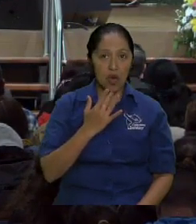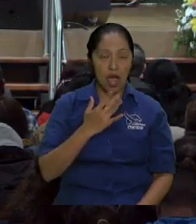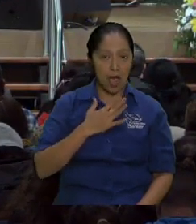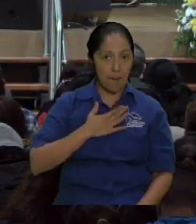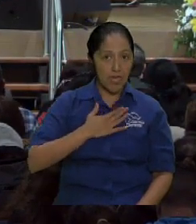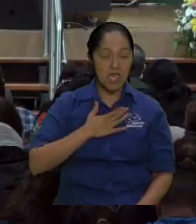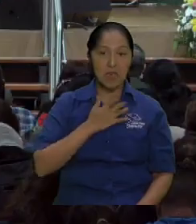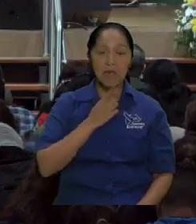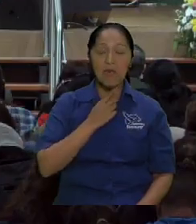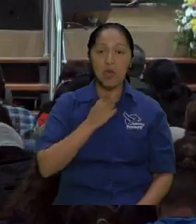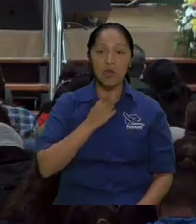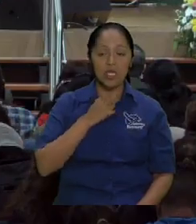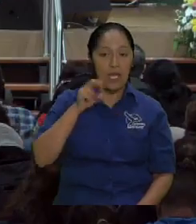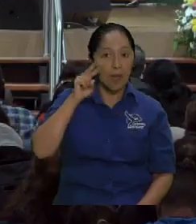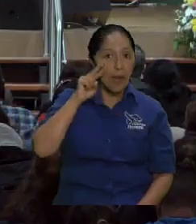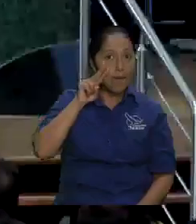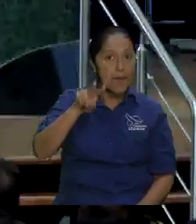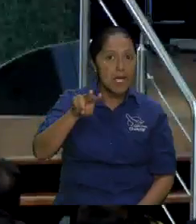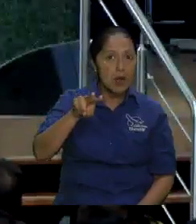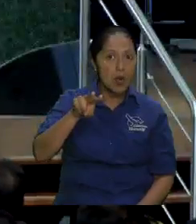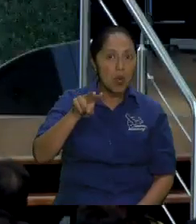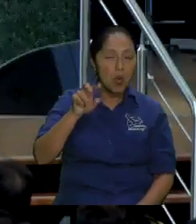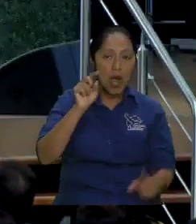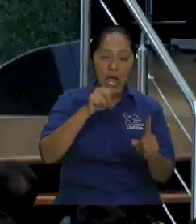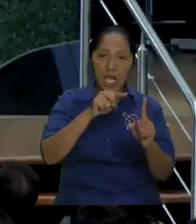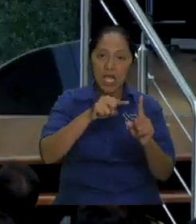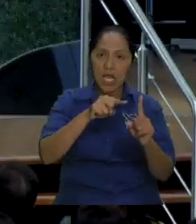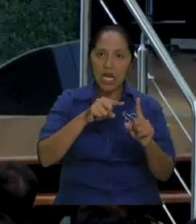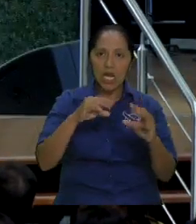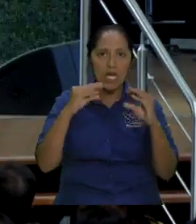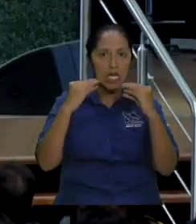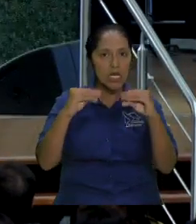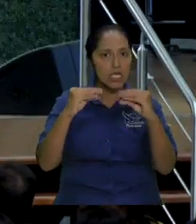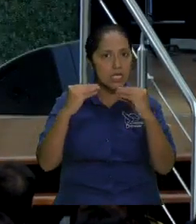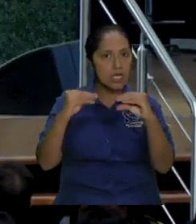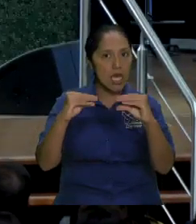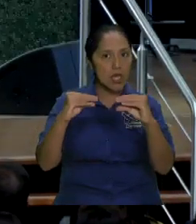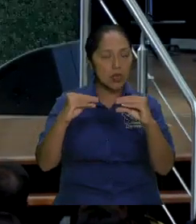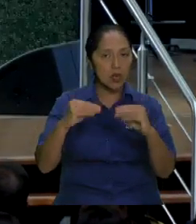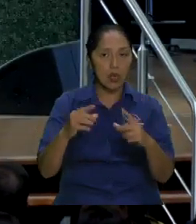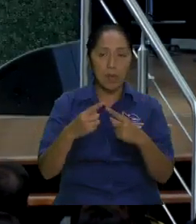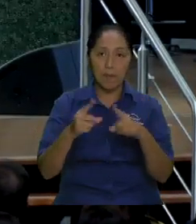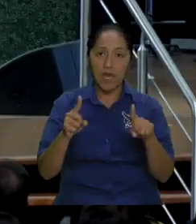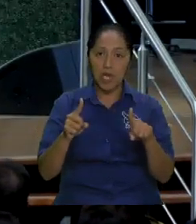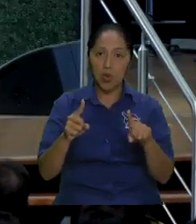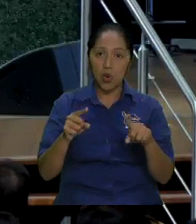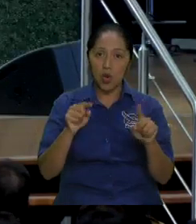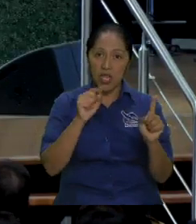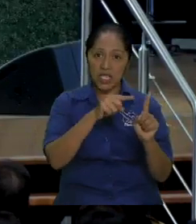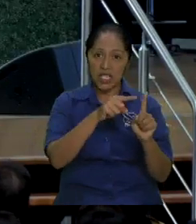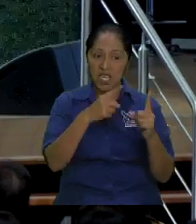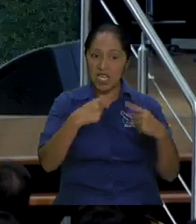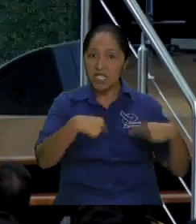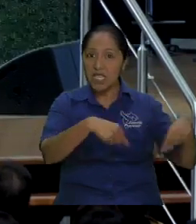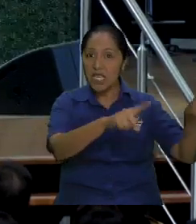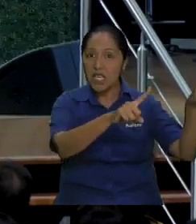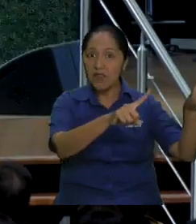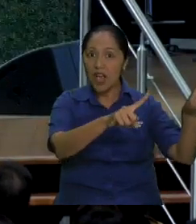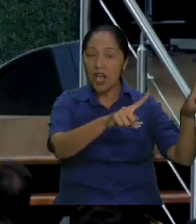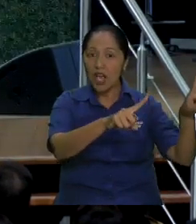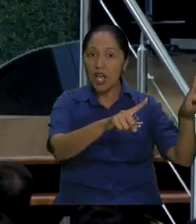gustaba a otros no sé pero a mí me gustaba ahí estaba yo pero si él se iba y dejaba a alguien ahí estaba yo